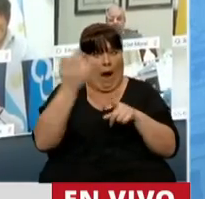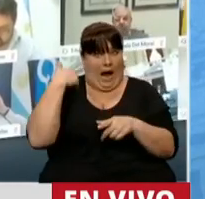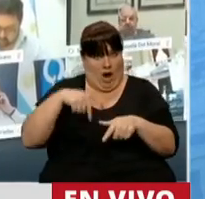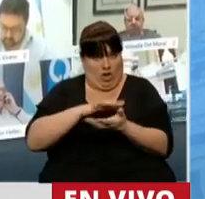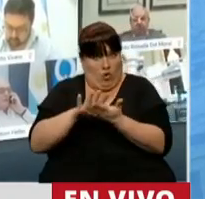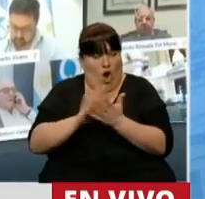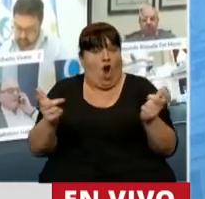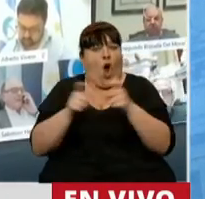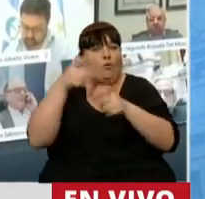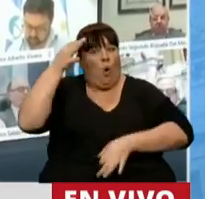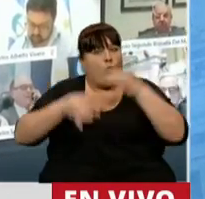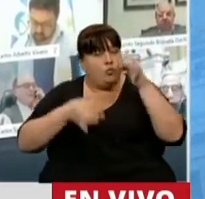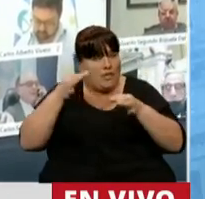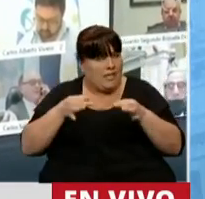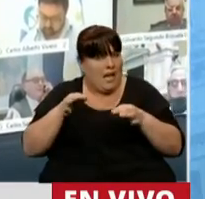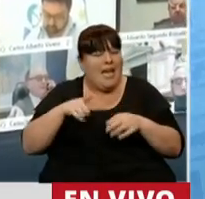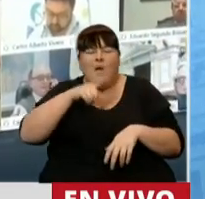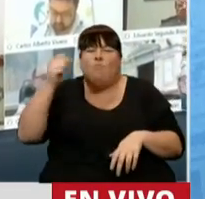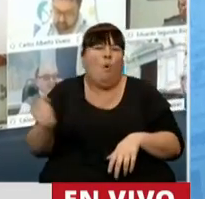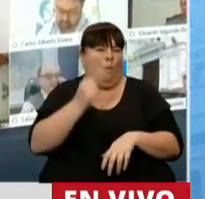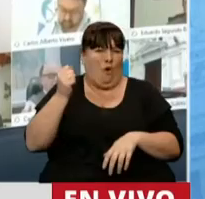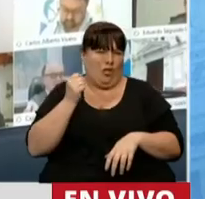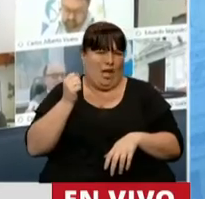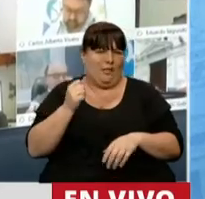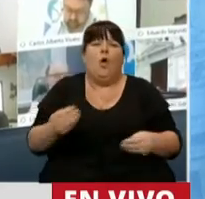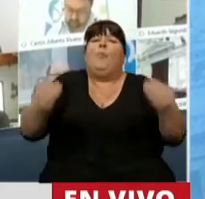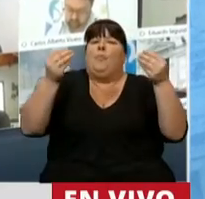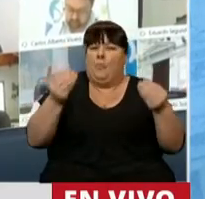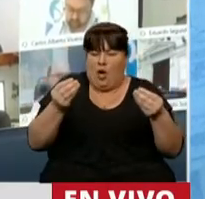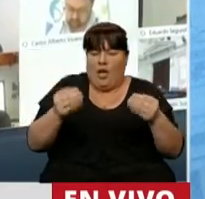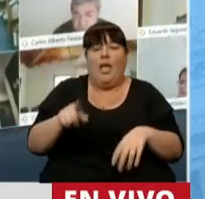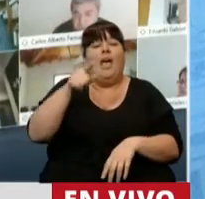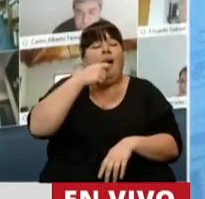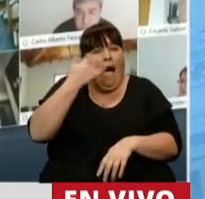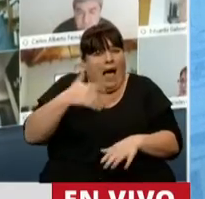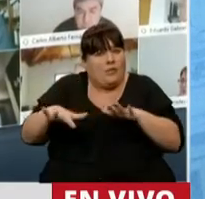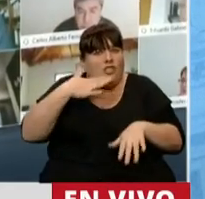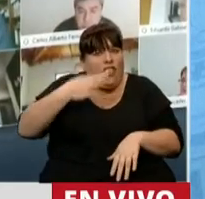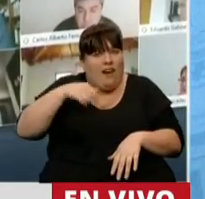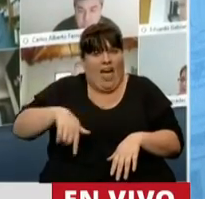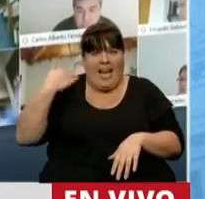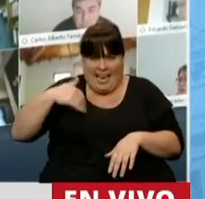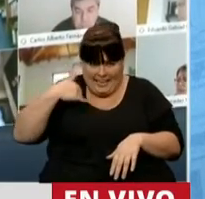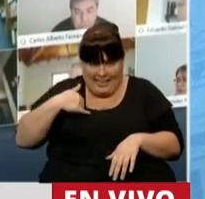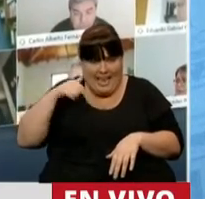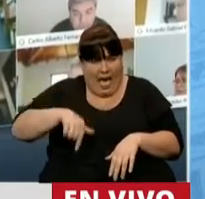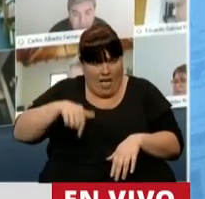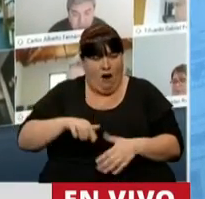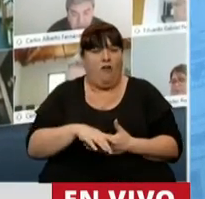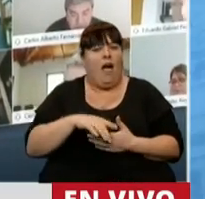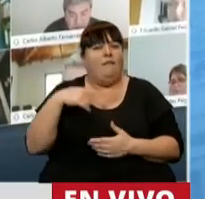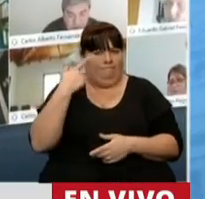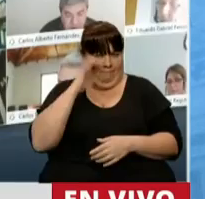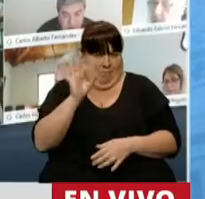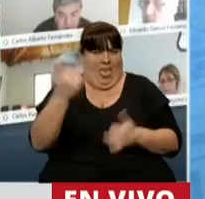resuelto hoy en la Comisión de Justicia, es importantísimo. ¿Por qué? Porque hay una realidad en la Argentina de hoy y que se